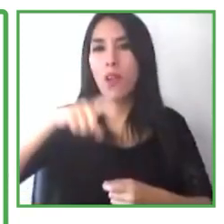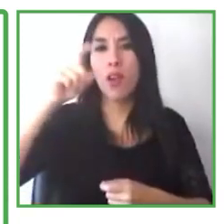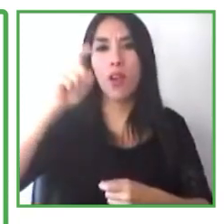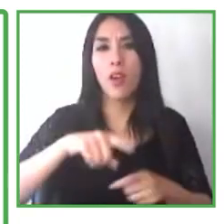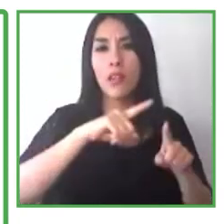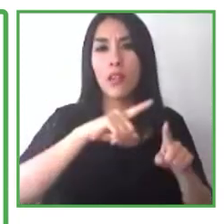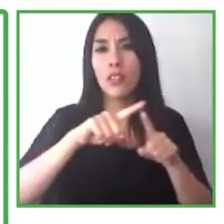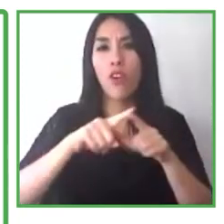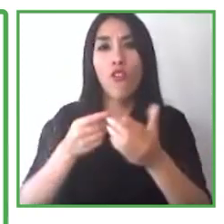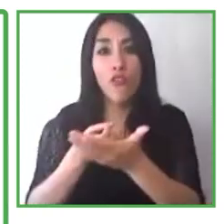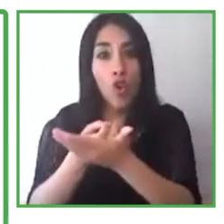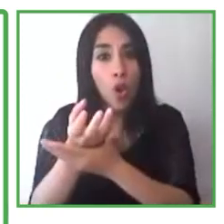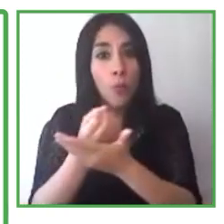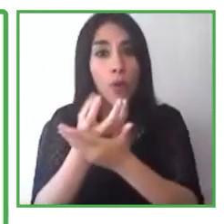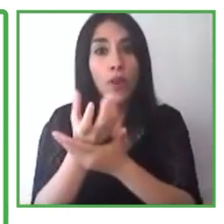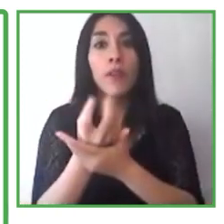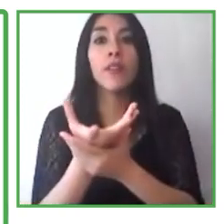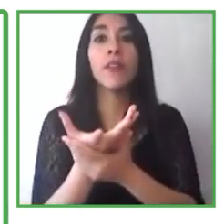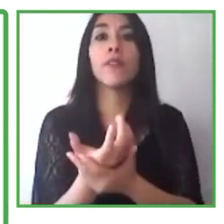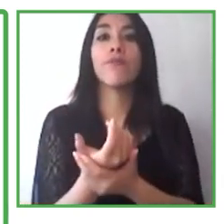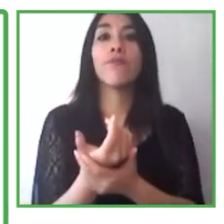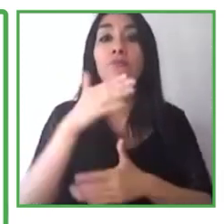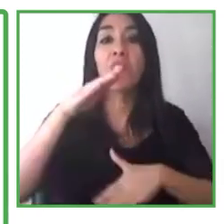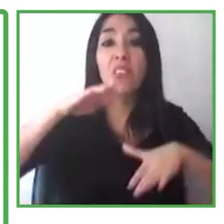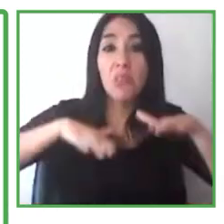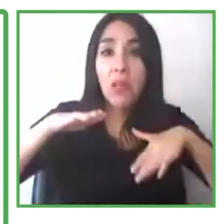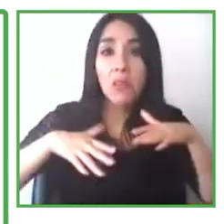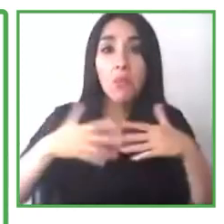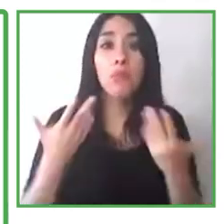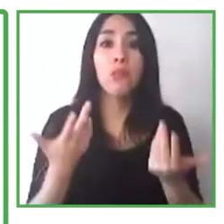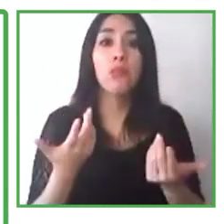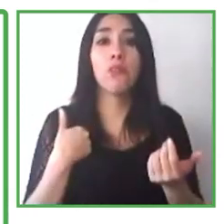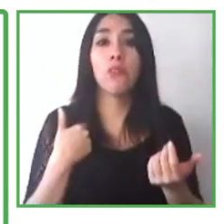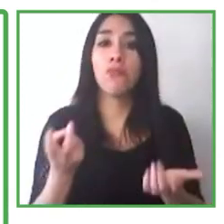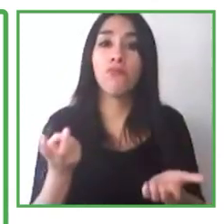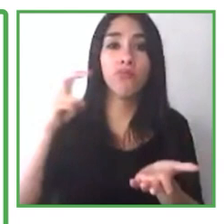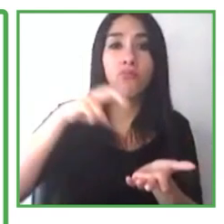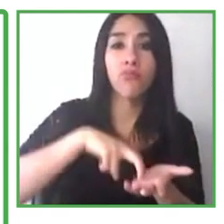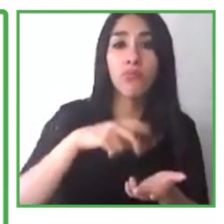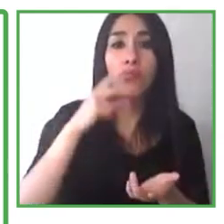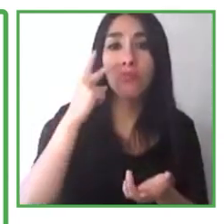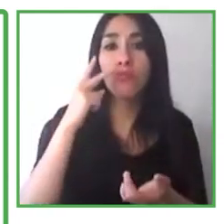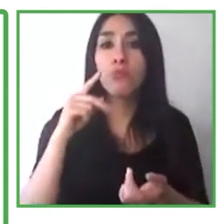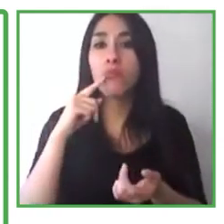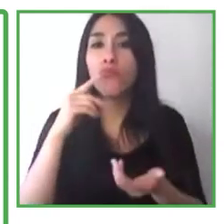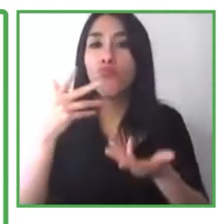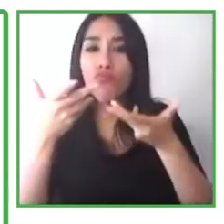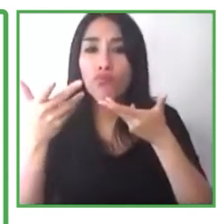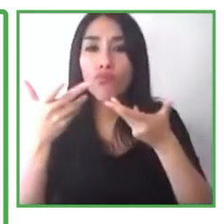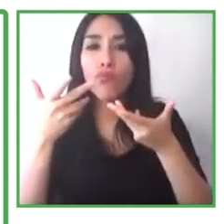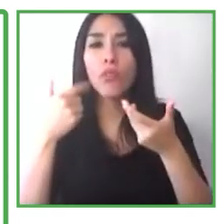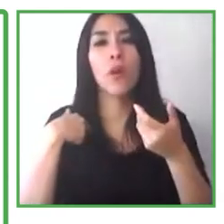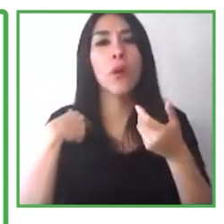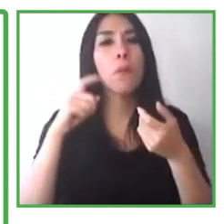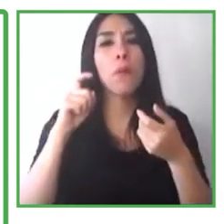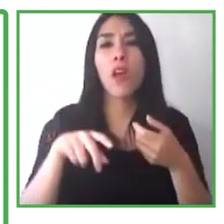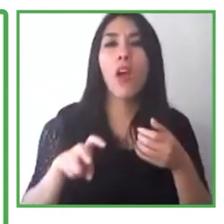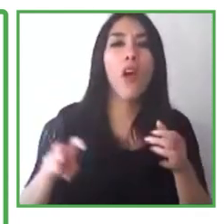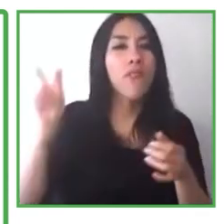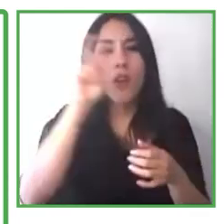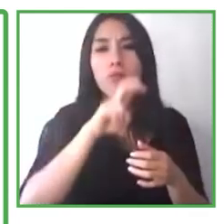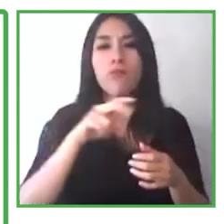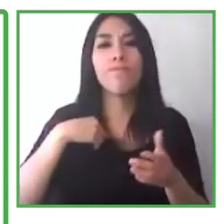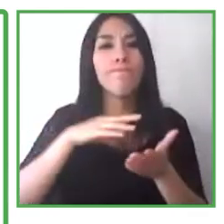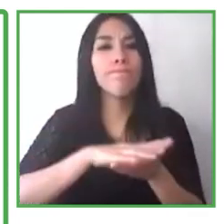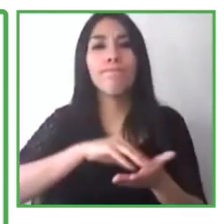estemos en el viaje de inclusión de la visibilidad y diversidad, estos pilares, la